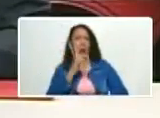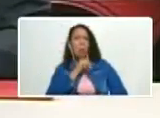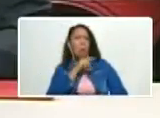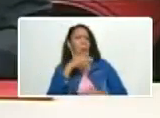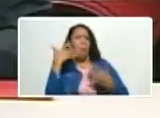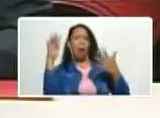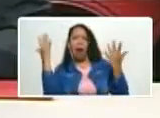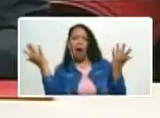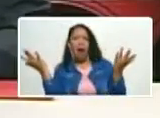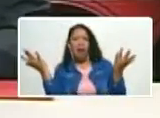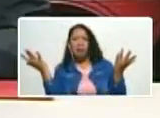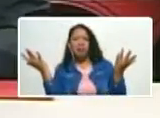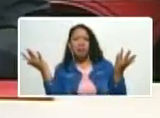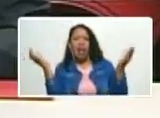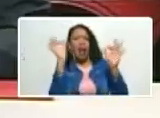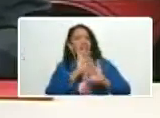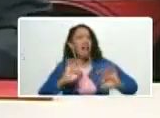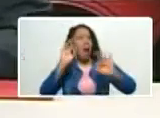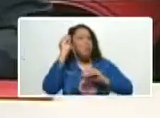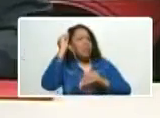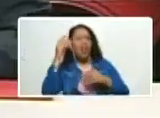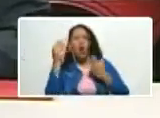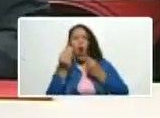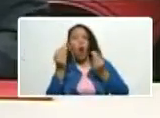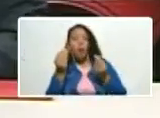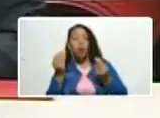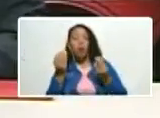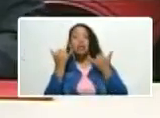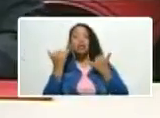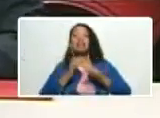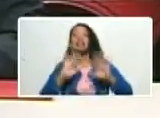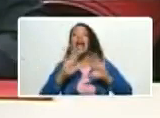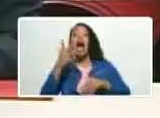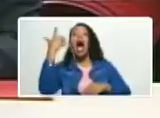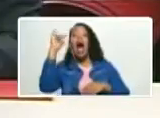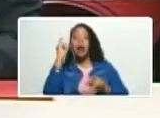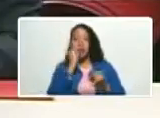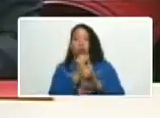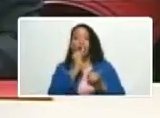no nadie pensaba ni que fueran existir ya existía internet